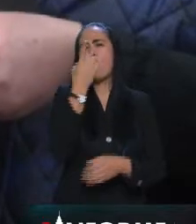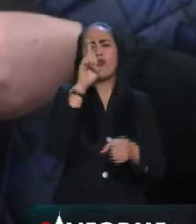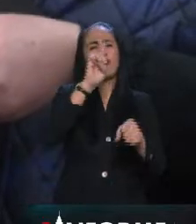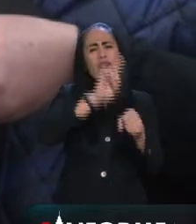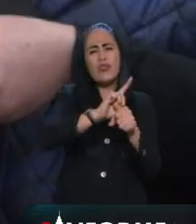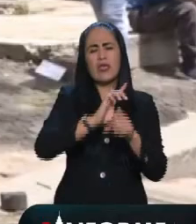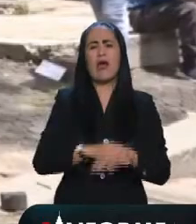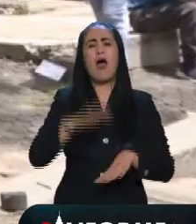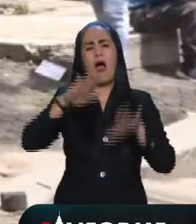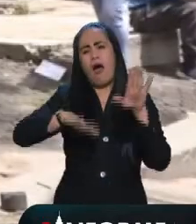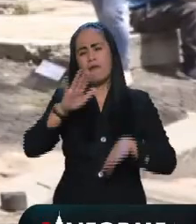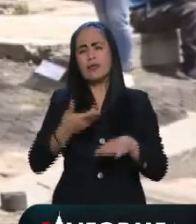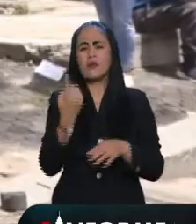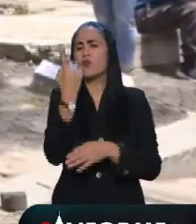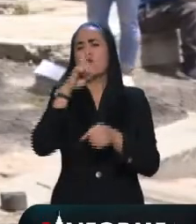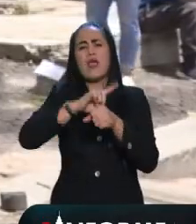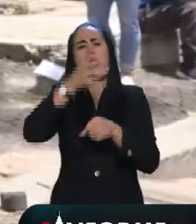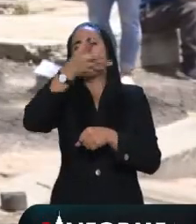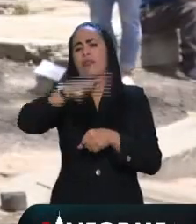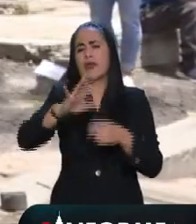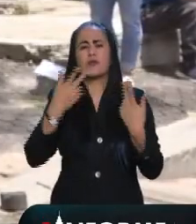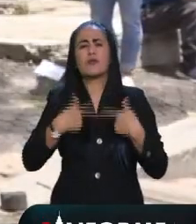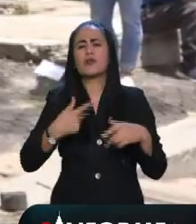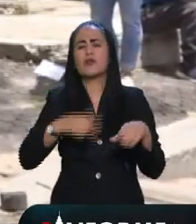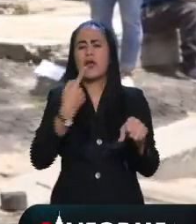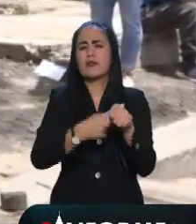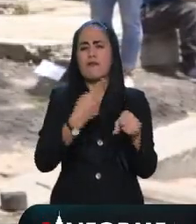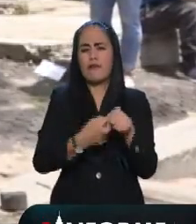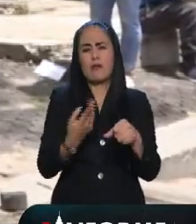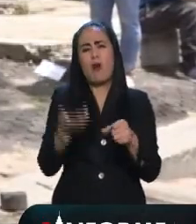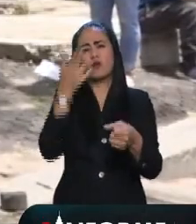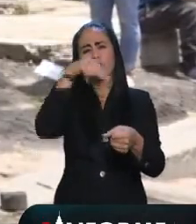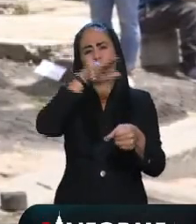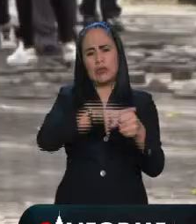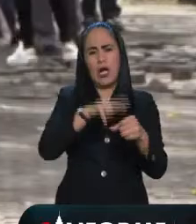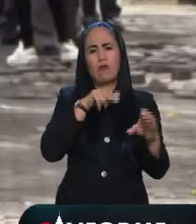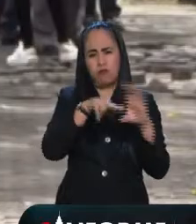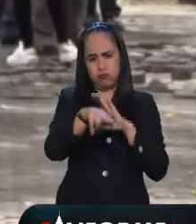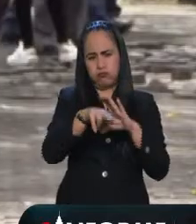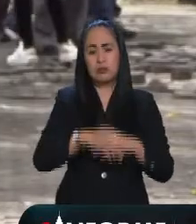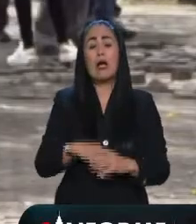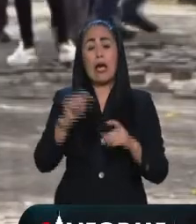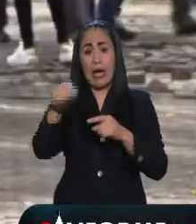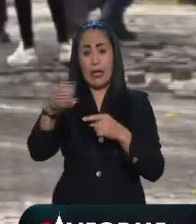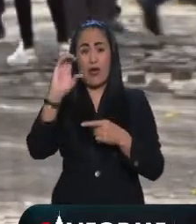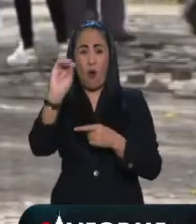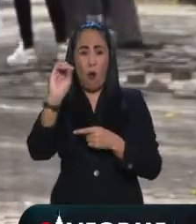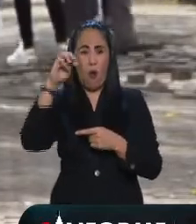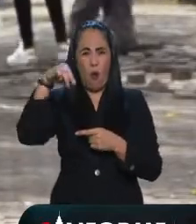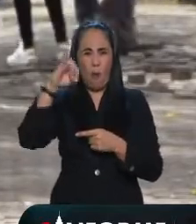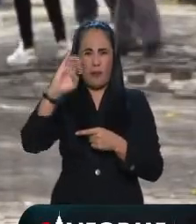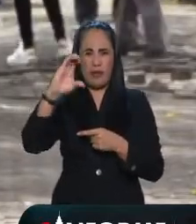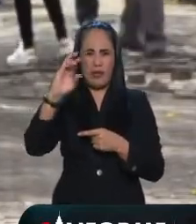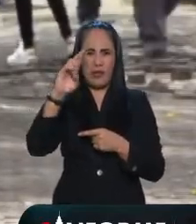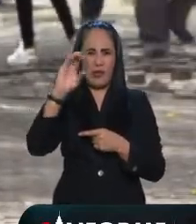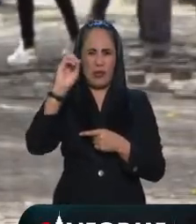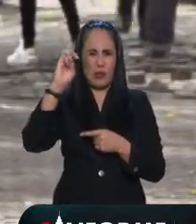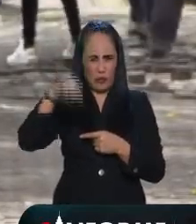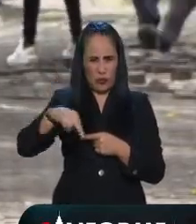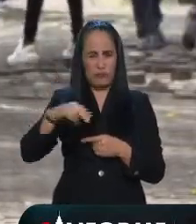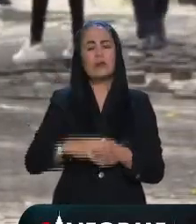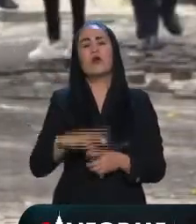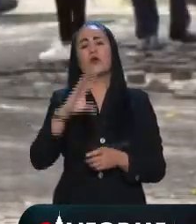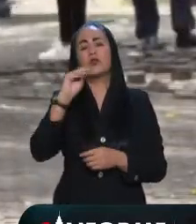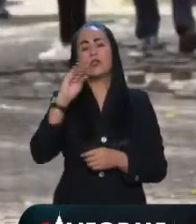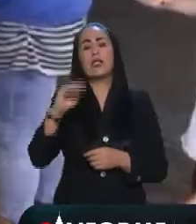Hay días que son 10. El factor clave que permite hacer frente a la variante Omicron es la vacunación, que por cierto, ya llegó al 89% de la población mayor